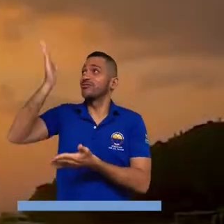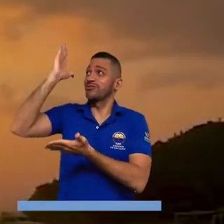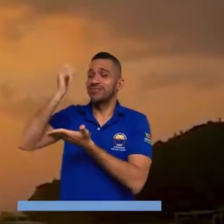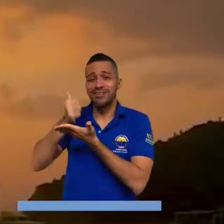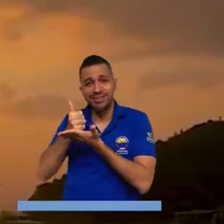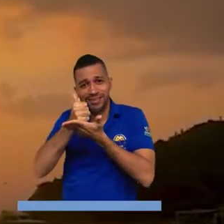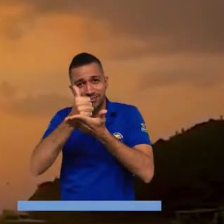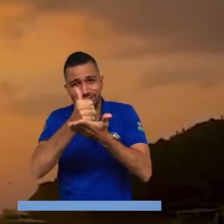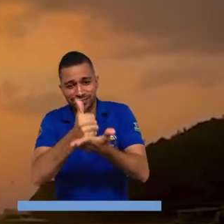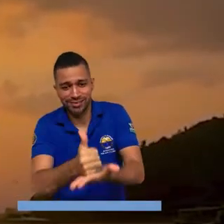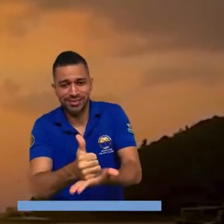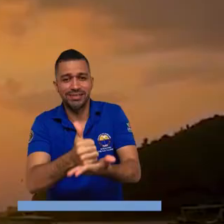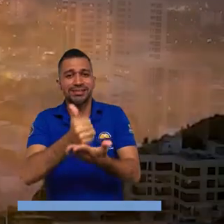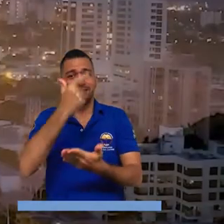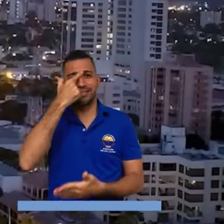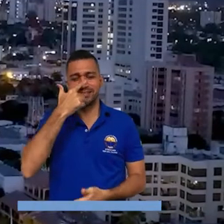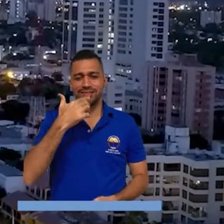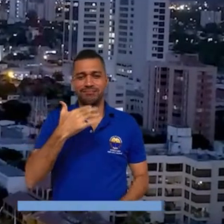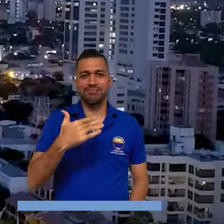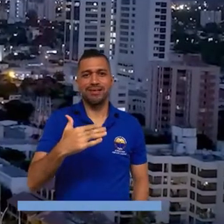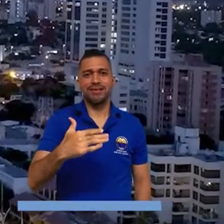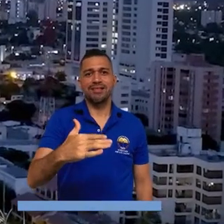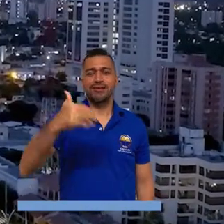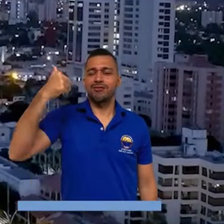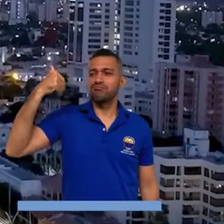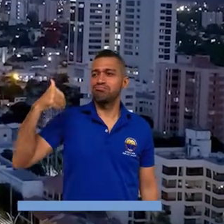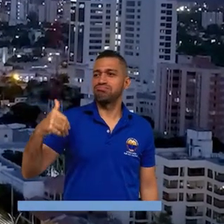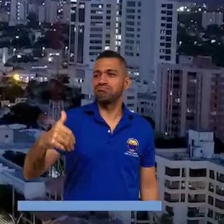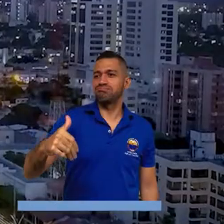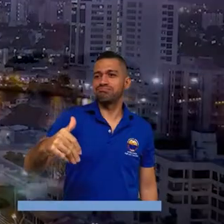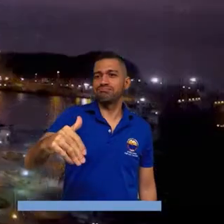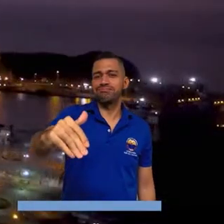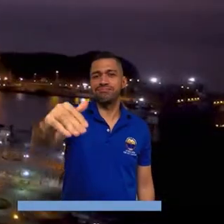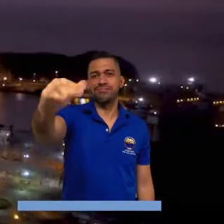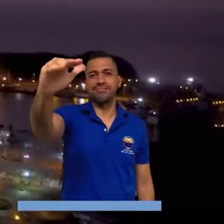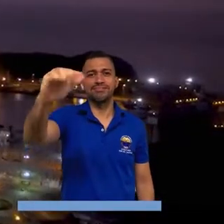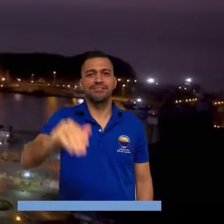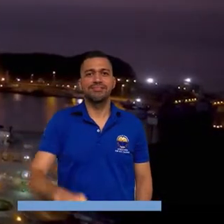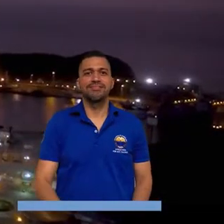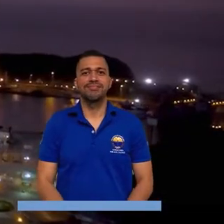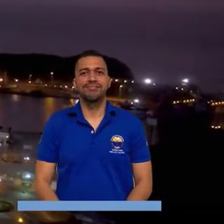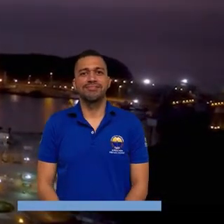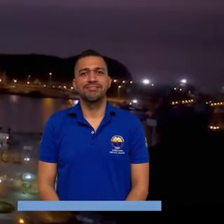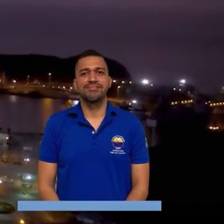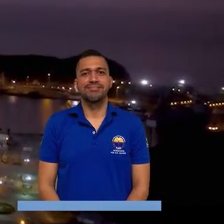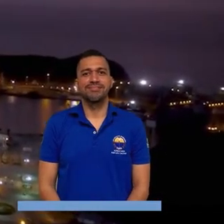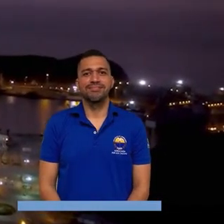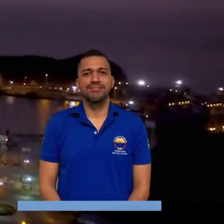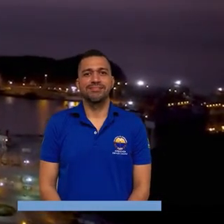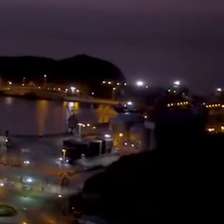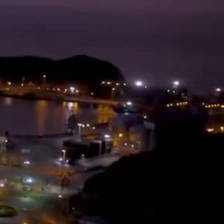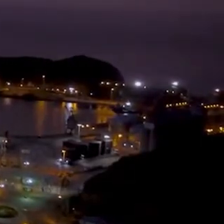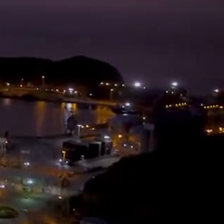Dios te salve, ciudad y cada día ¡Gracias!